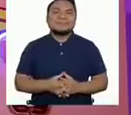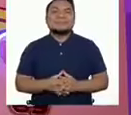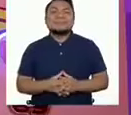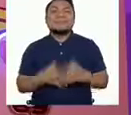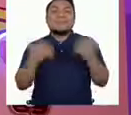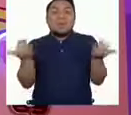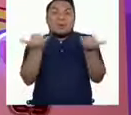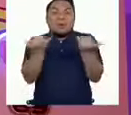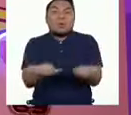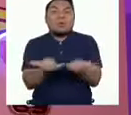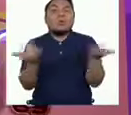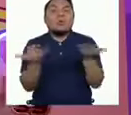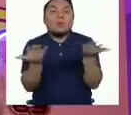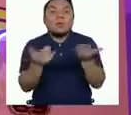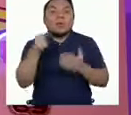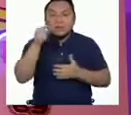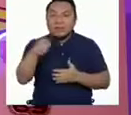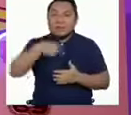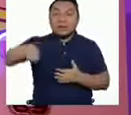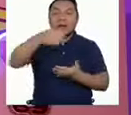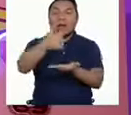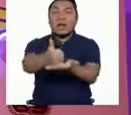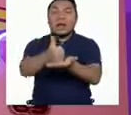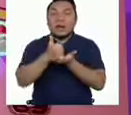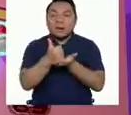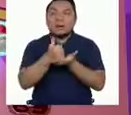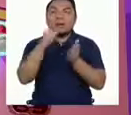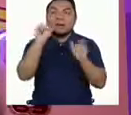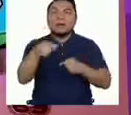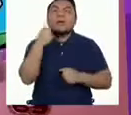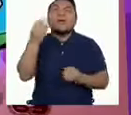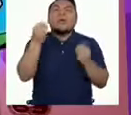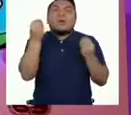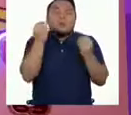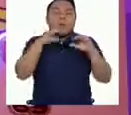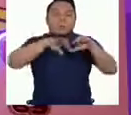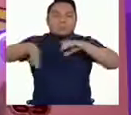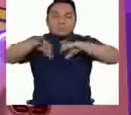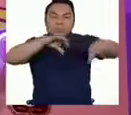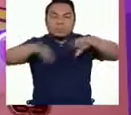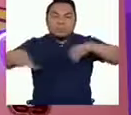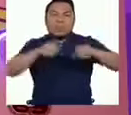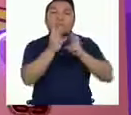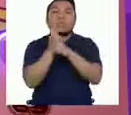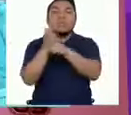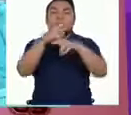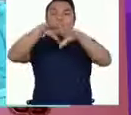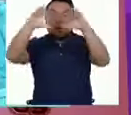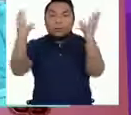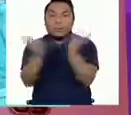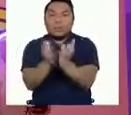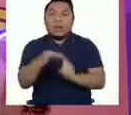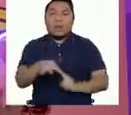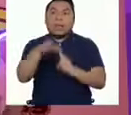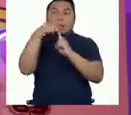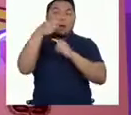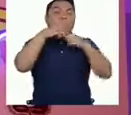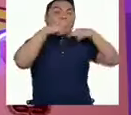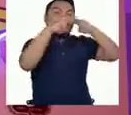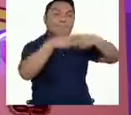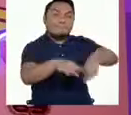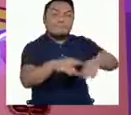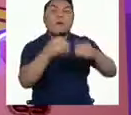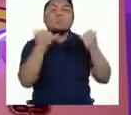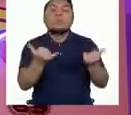El día de hoy les traigo un video que nos ayudará a tener limpio y sano nuestro planeta y en especial a nuestros manos. Por eso